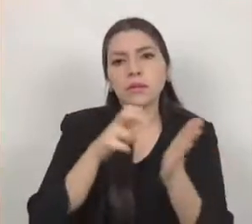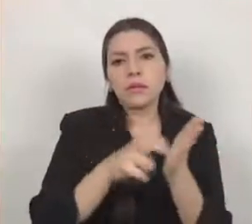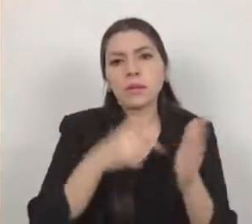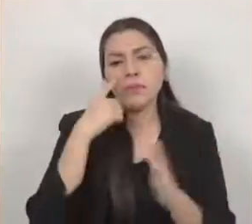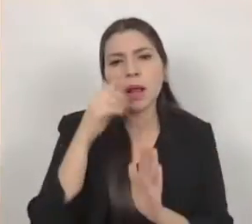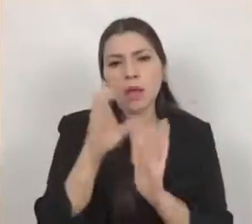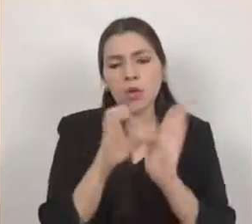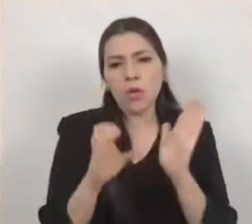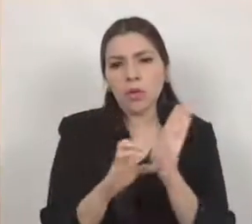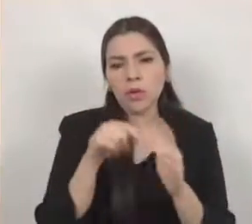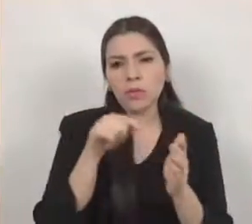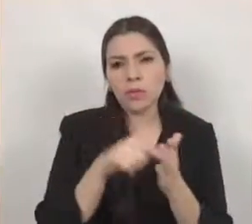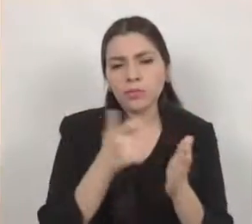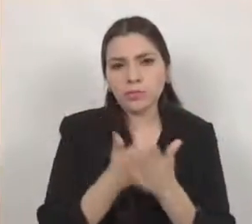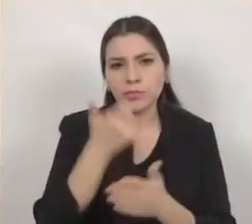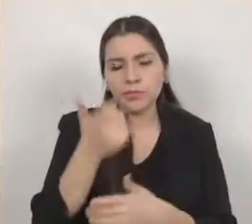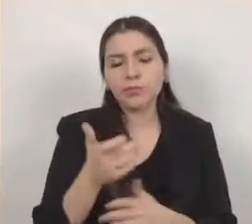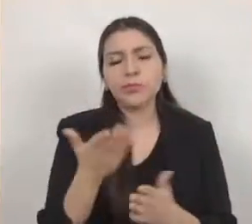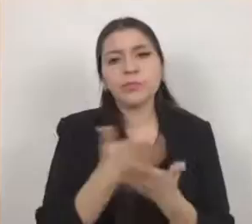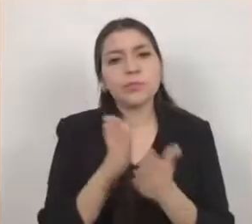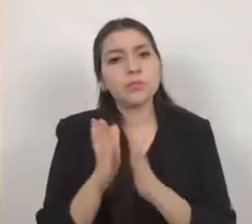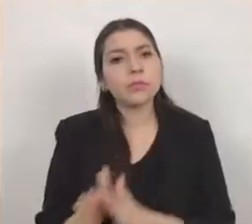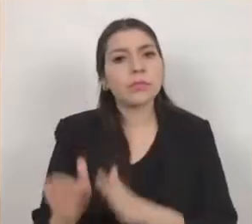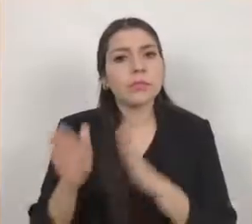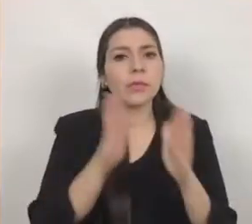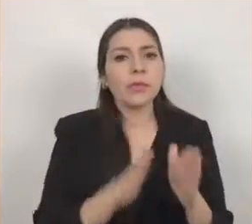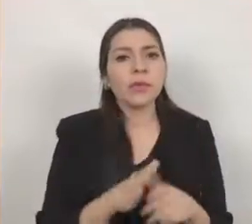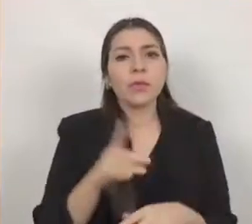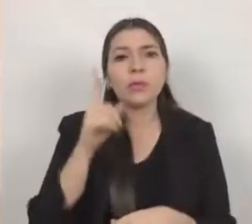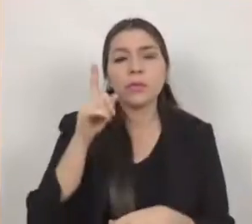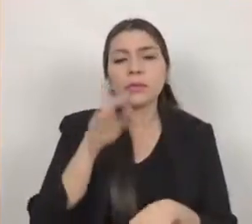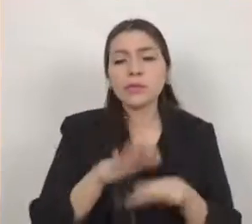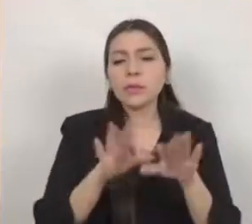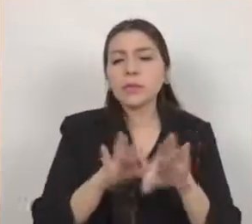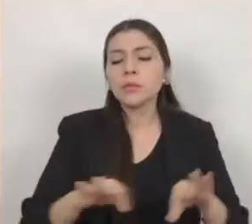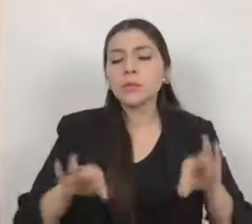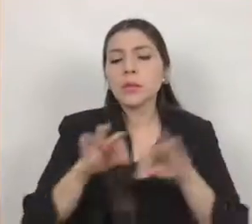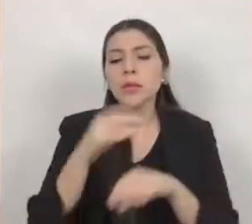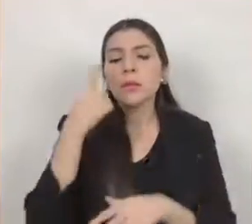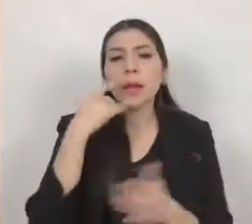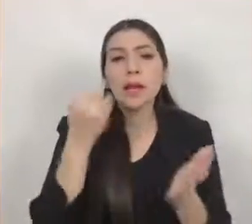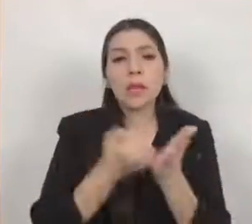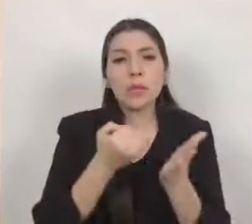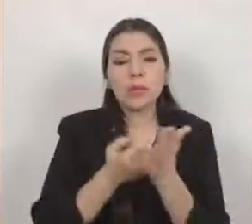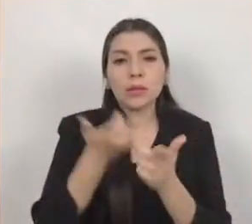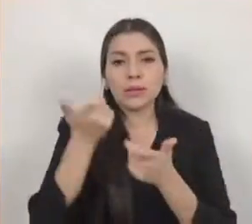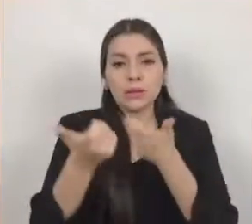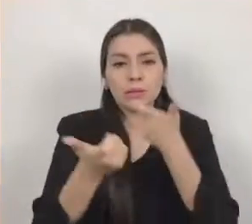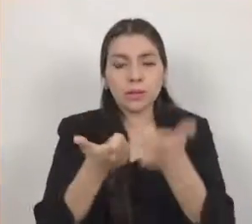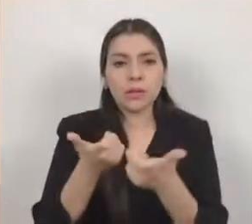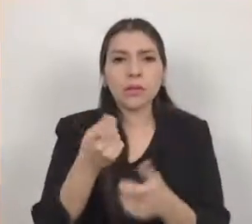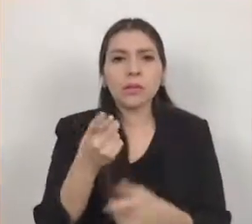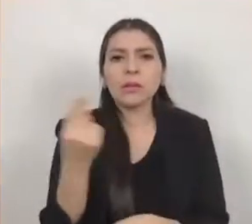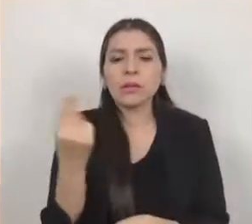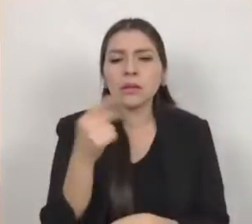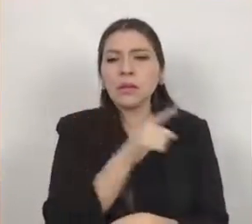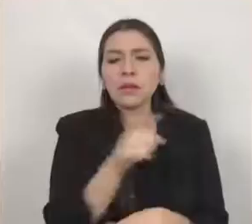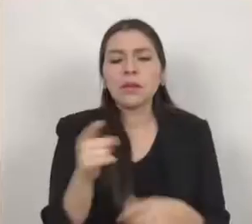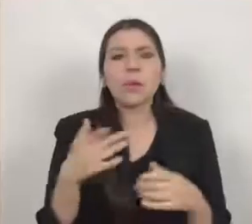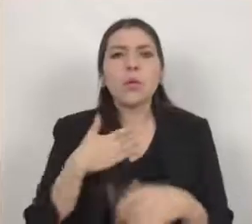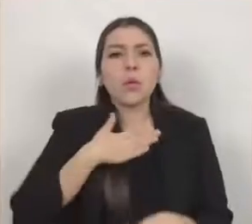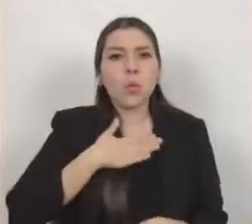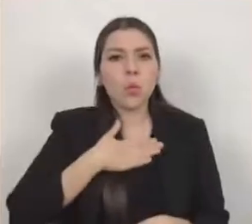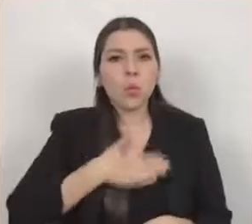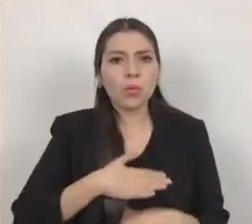uno de los principios rectores de los impuestos y contribuciones es que deben buscar ser equitativos y justos con los